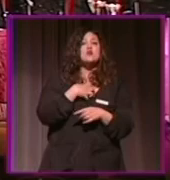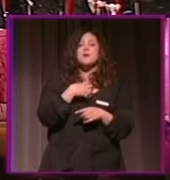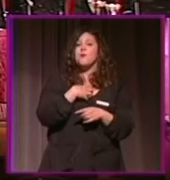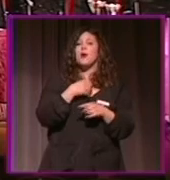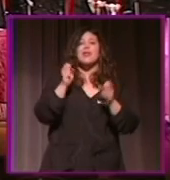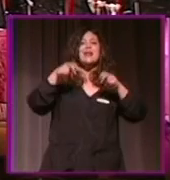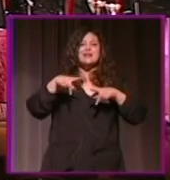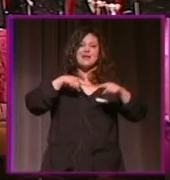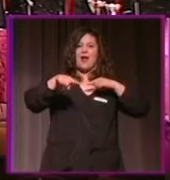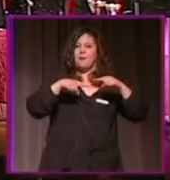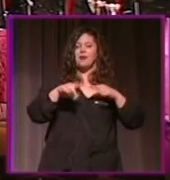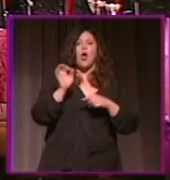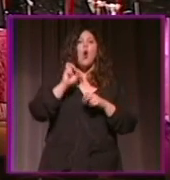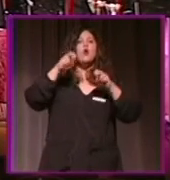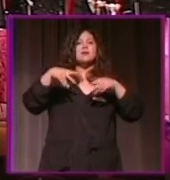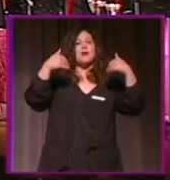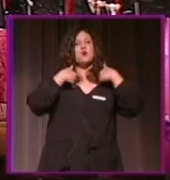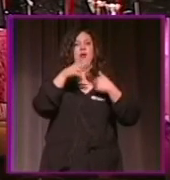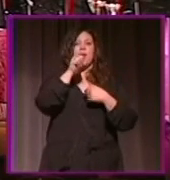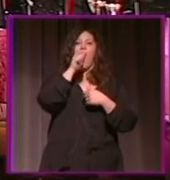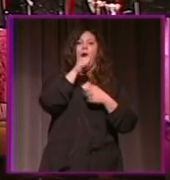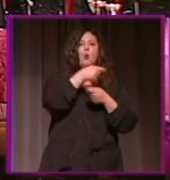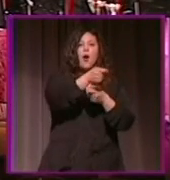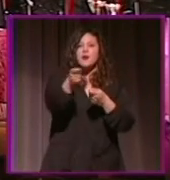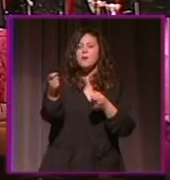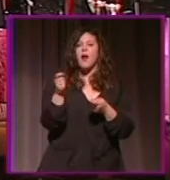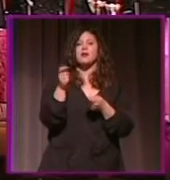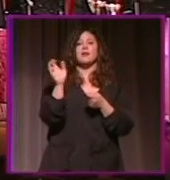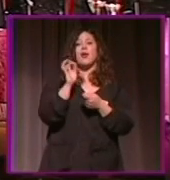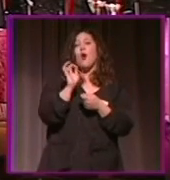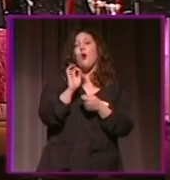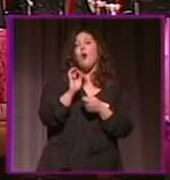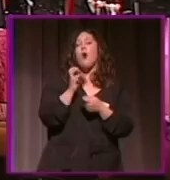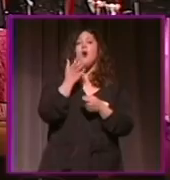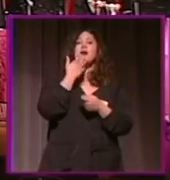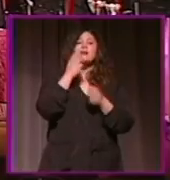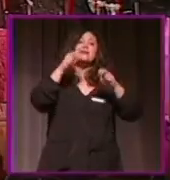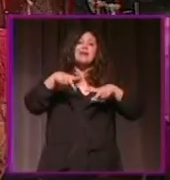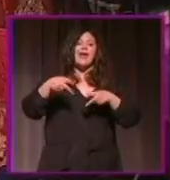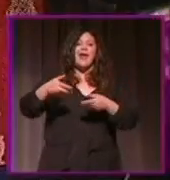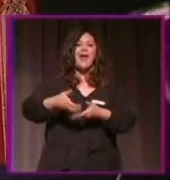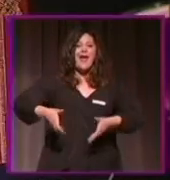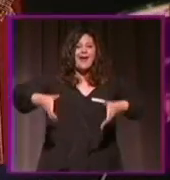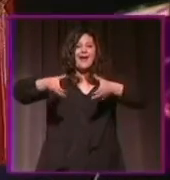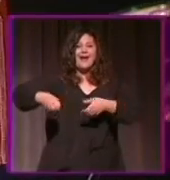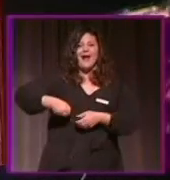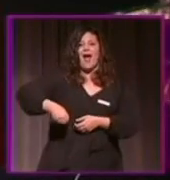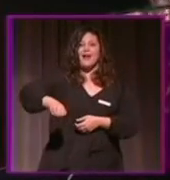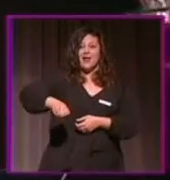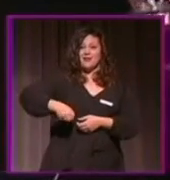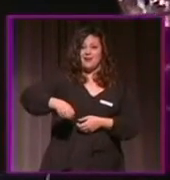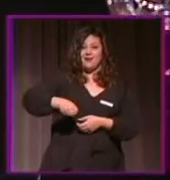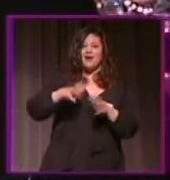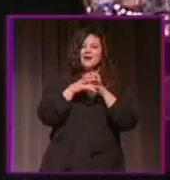Señor. Tan solo 200 asistentes pudieron asistir al pregón, que tuvo que adaptar su protocolo a las